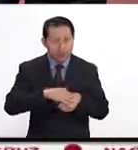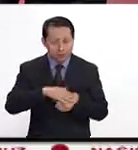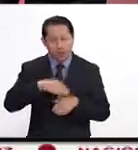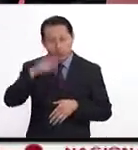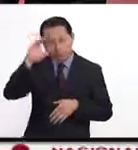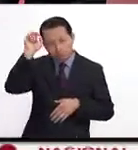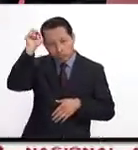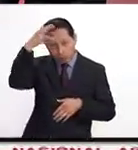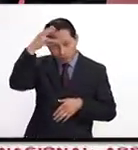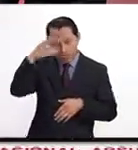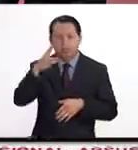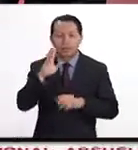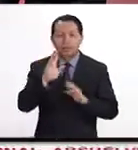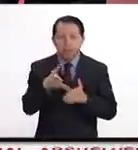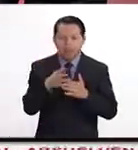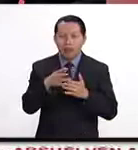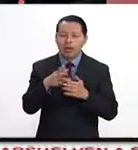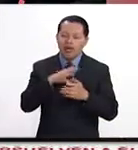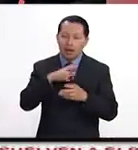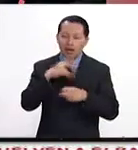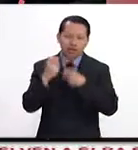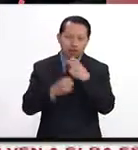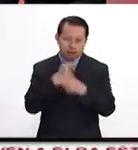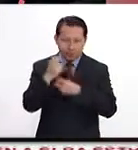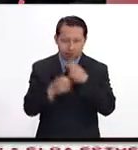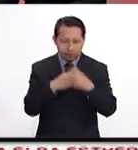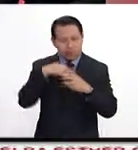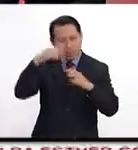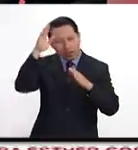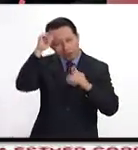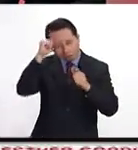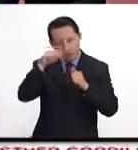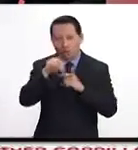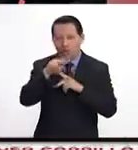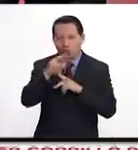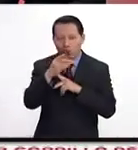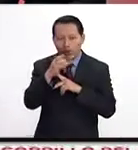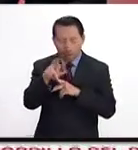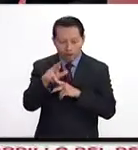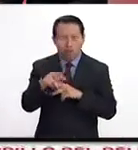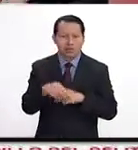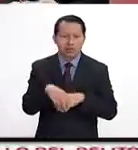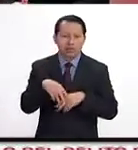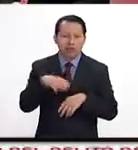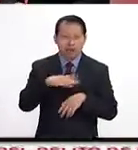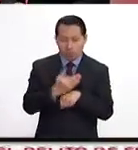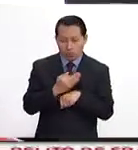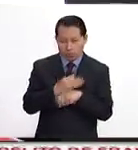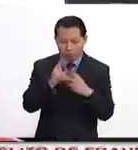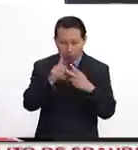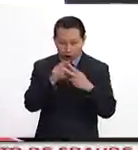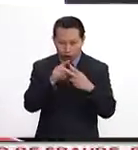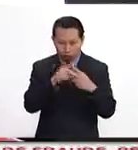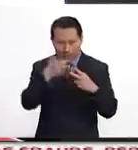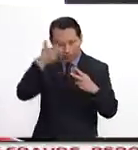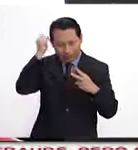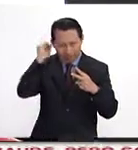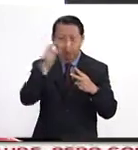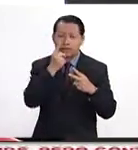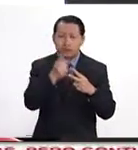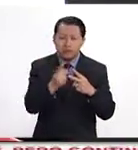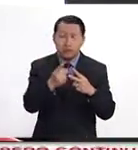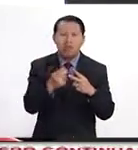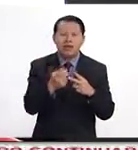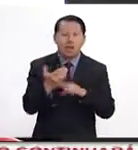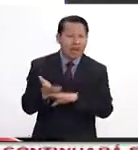ya habló, ya ha criticado el acuerdo nuclear. Ninguno de los candidatos, ninguno de los actuales candidatos ha dicho que va a